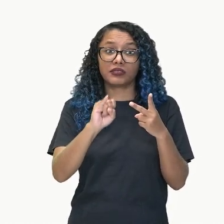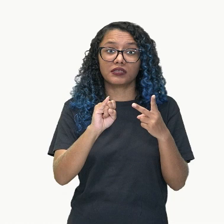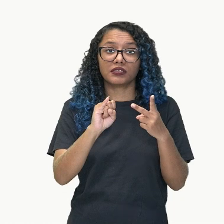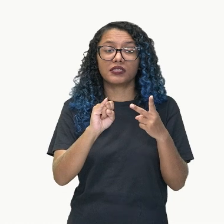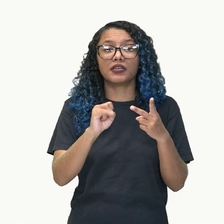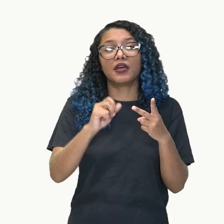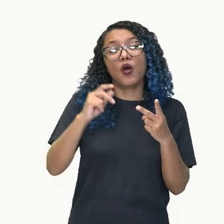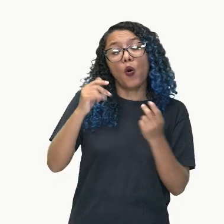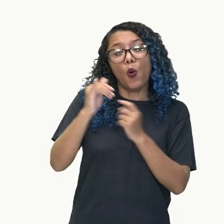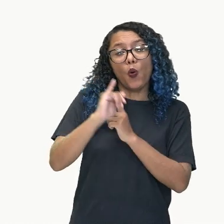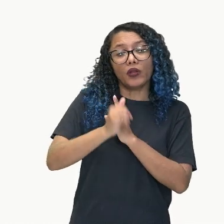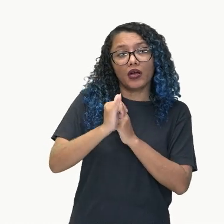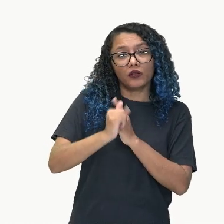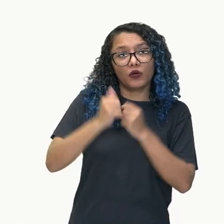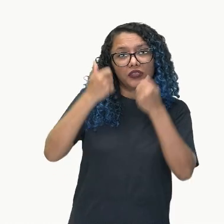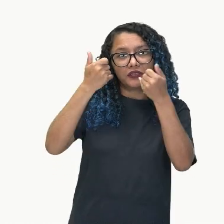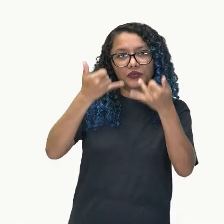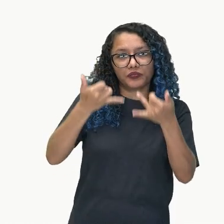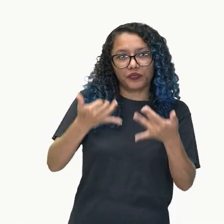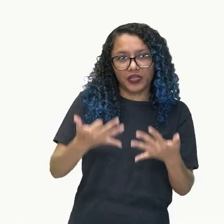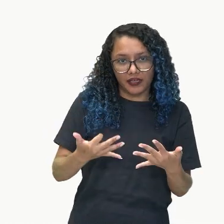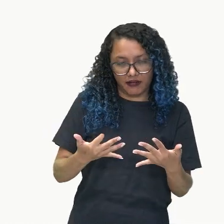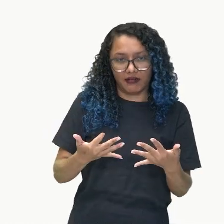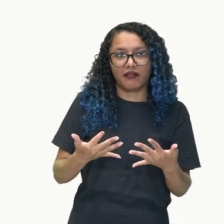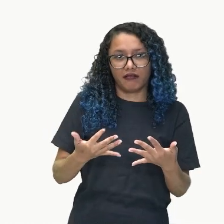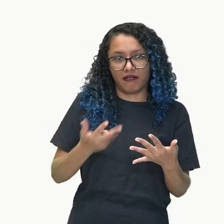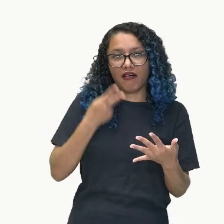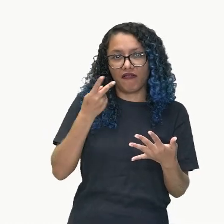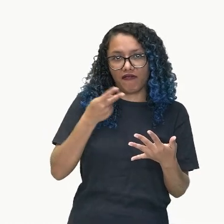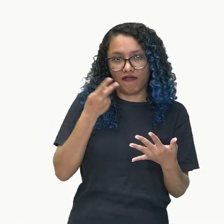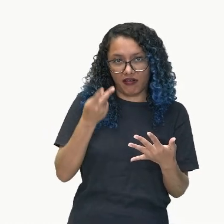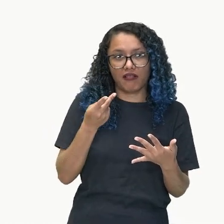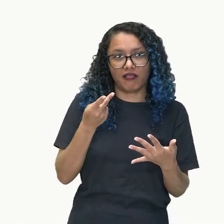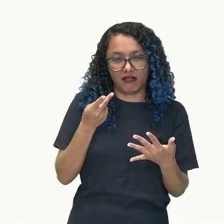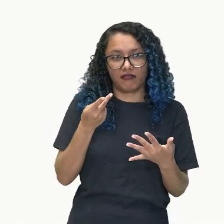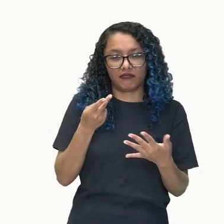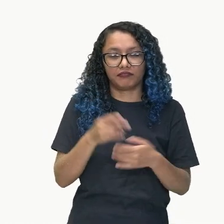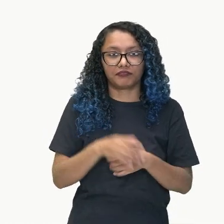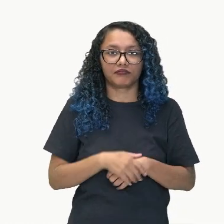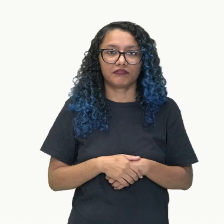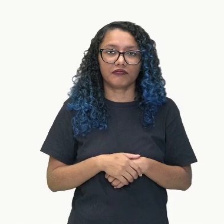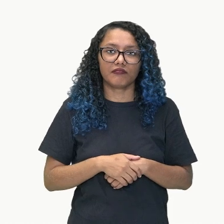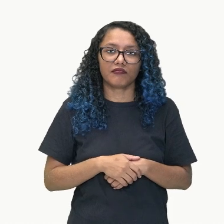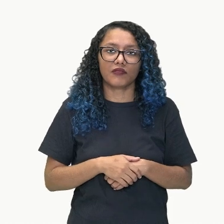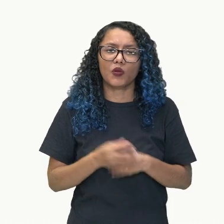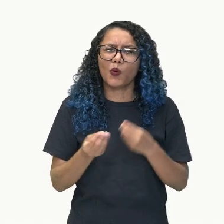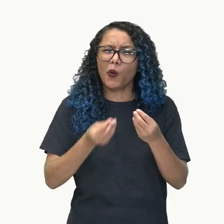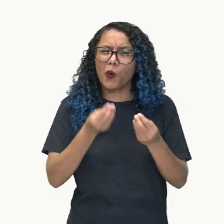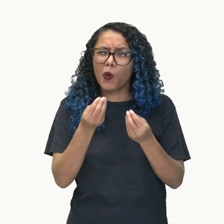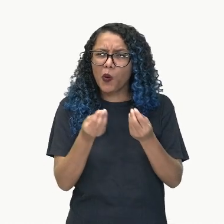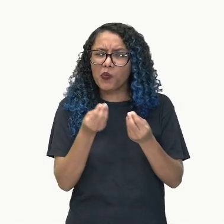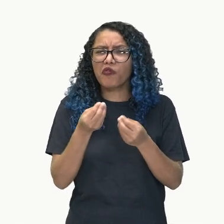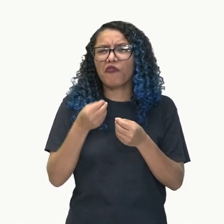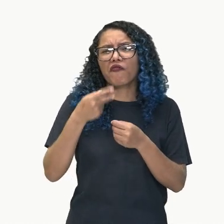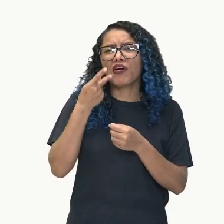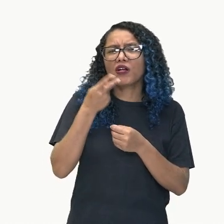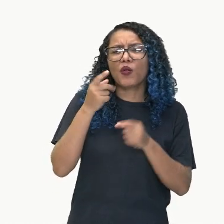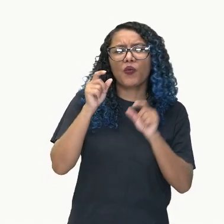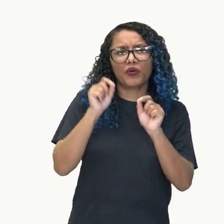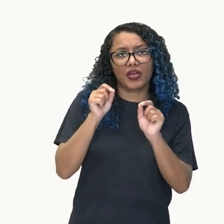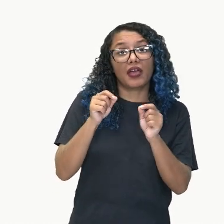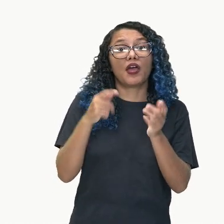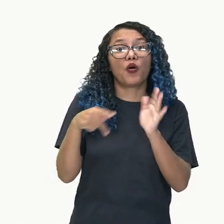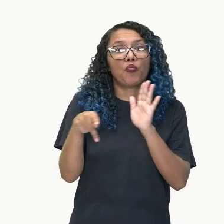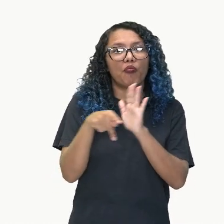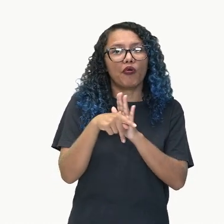personajes. O sea, en el directo, narrador va a descrever lo que los personajes hablaron. Y